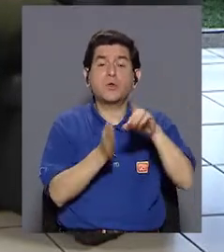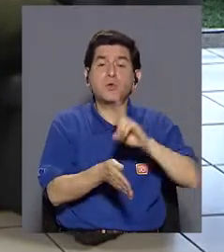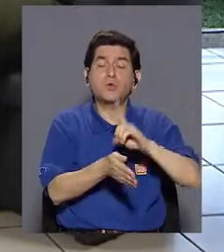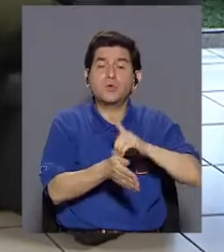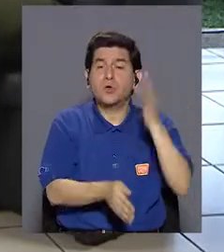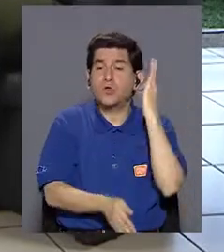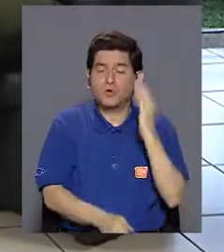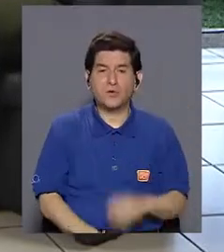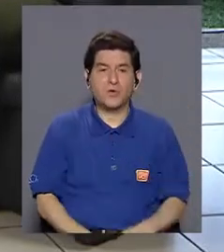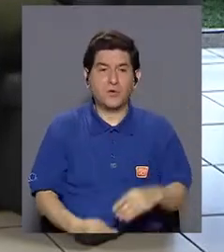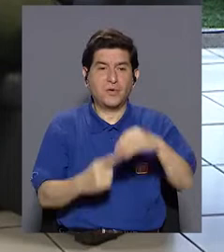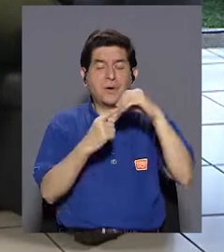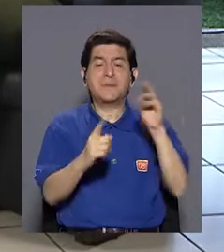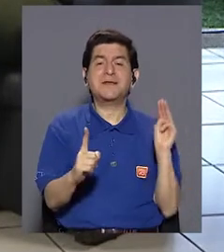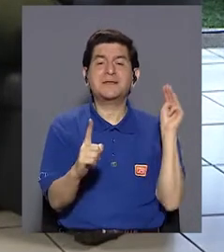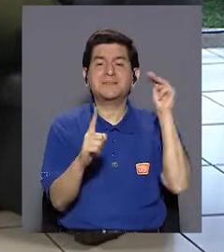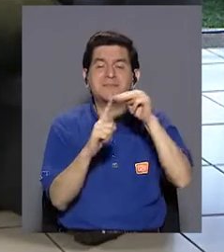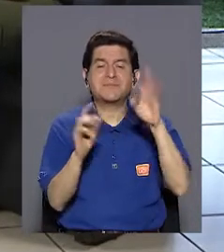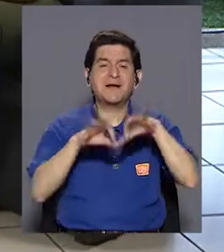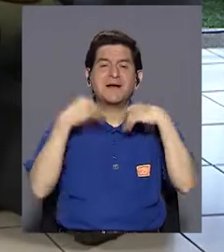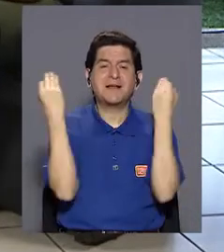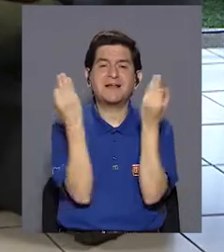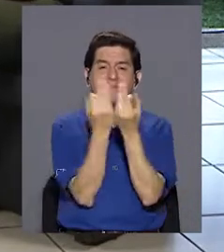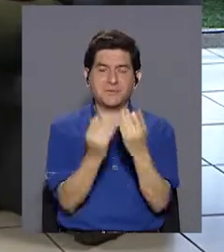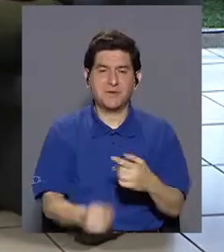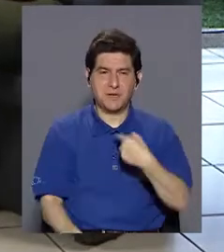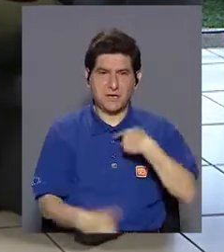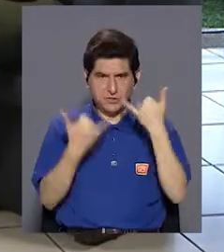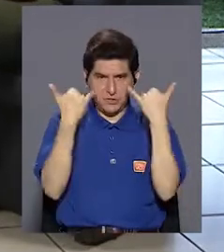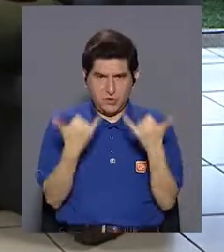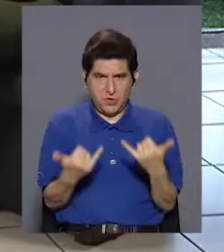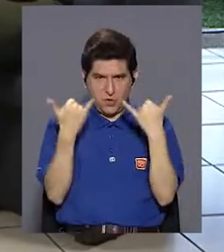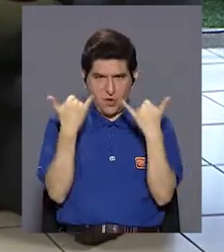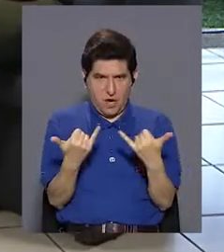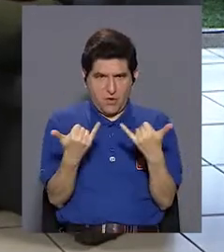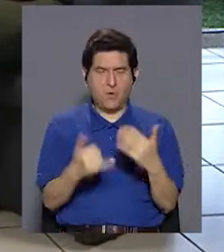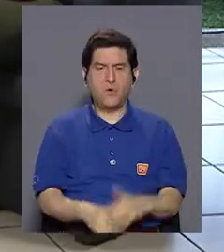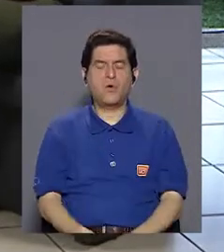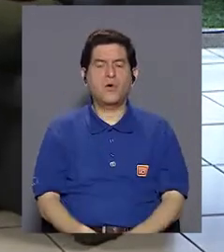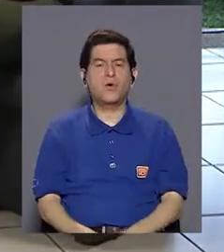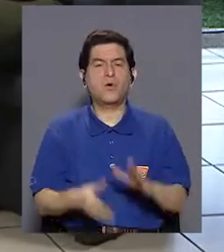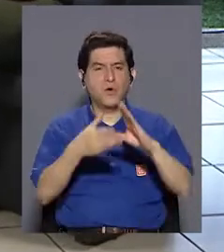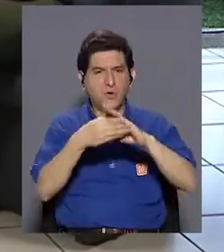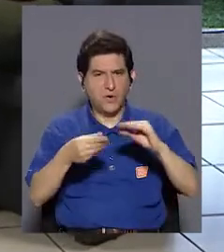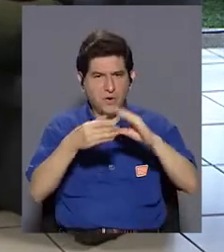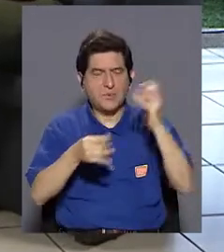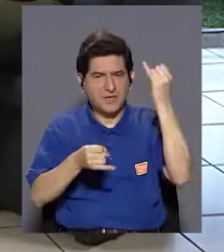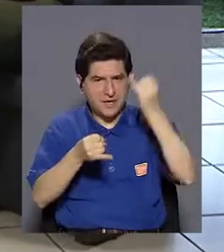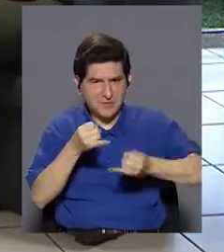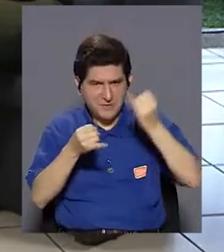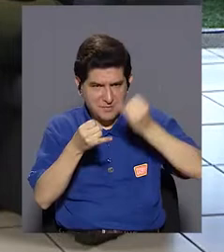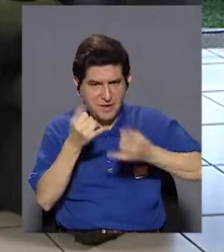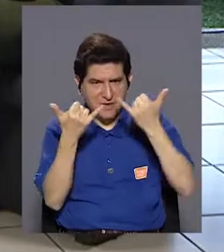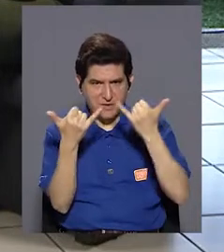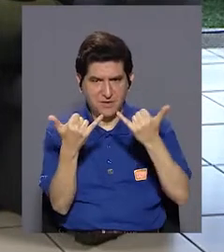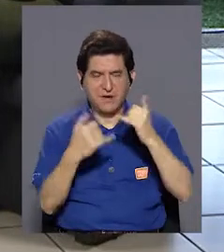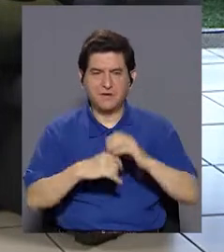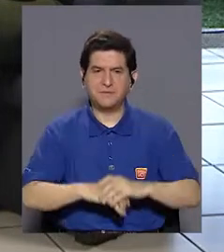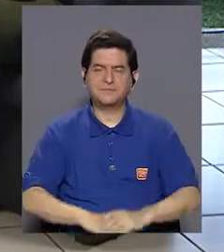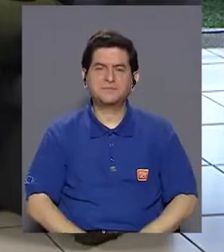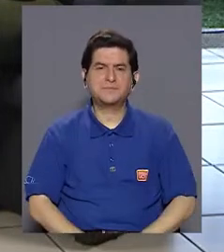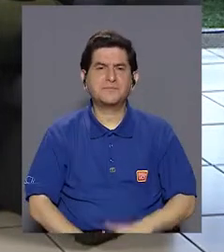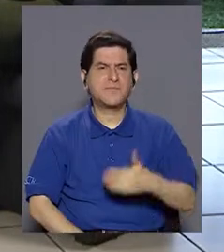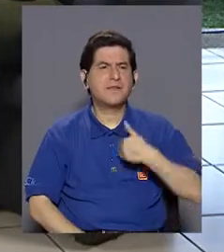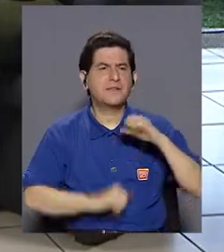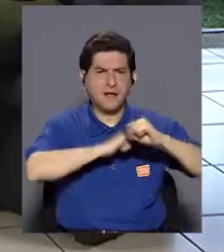minuto. Doctora, ¿cuál es el principal mensaje a la familia? Bueno, yo en este momento les quiero comentar, para finalizar, que